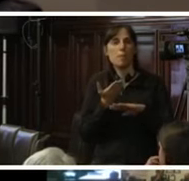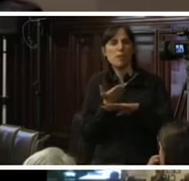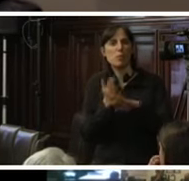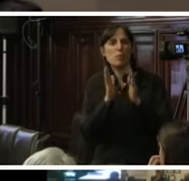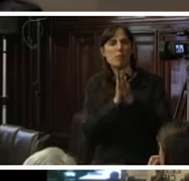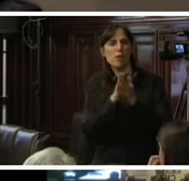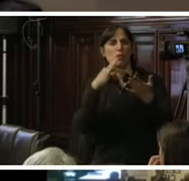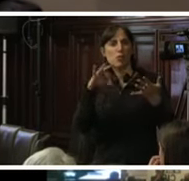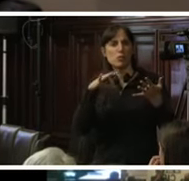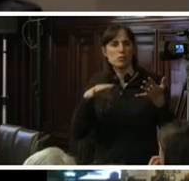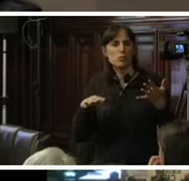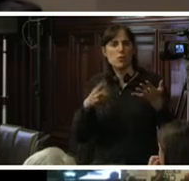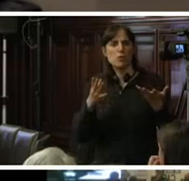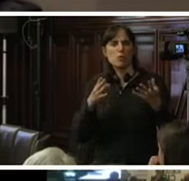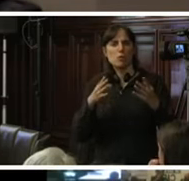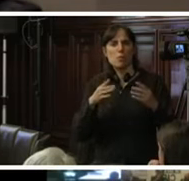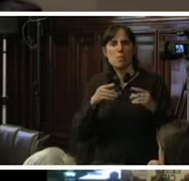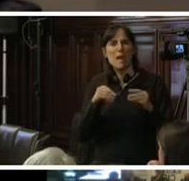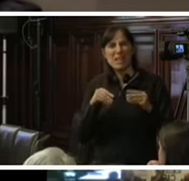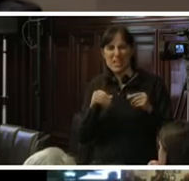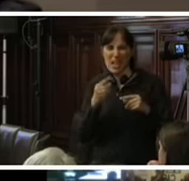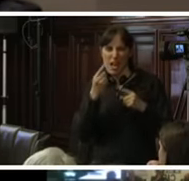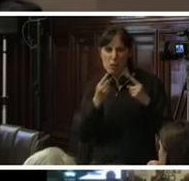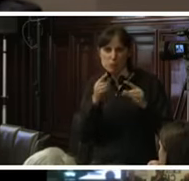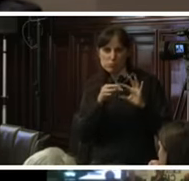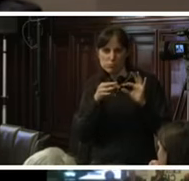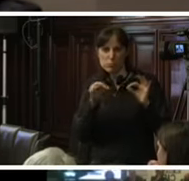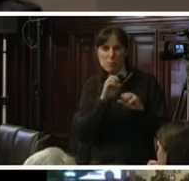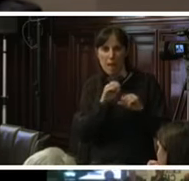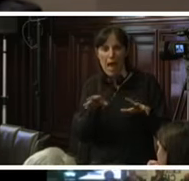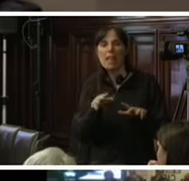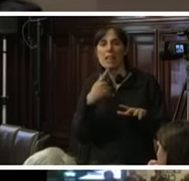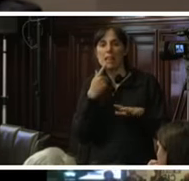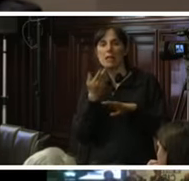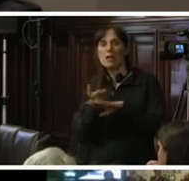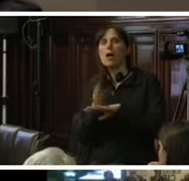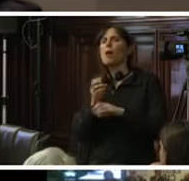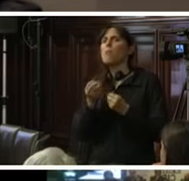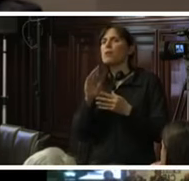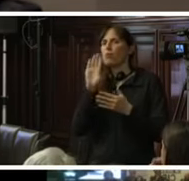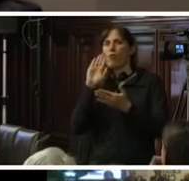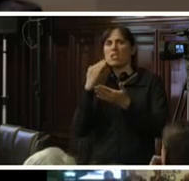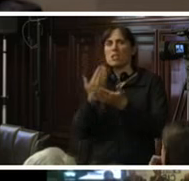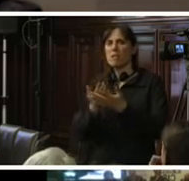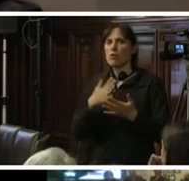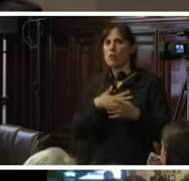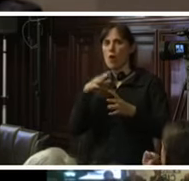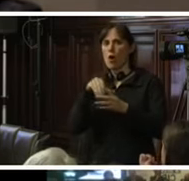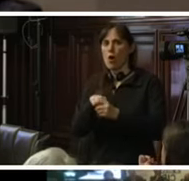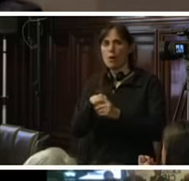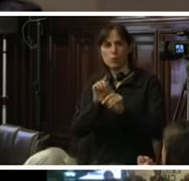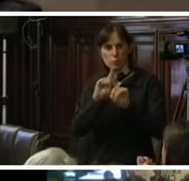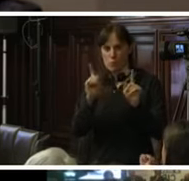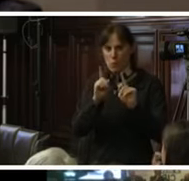material de la sentencia. Entonces, no es una iniciativa exclusivamente de este órgano que es la Procuraduría